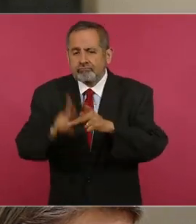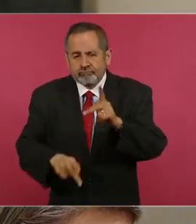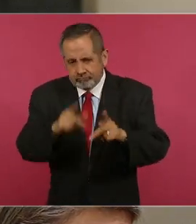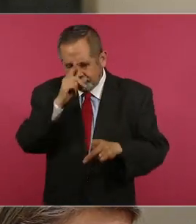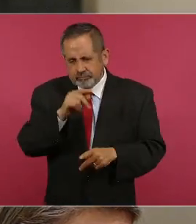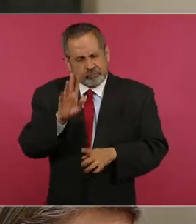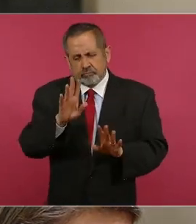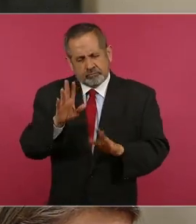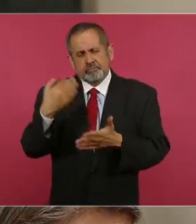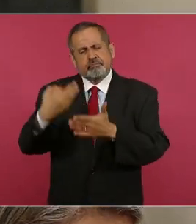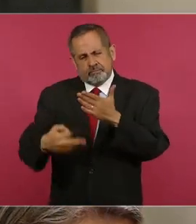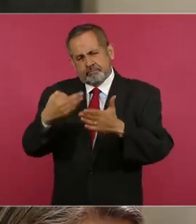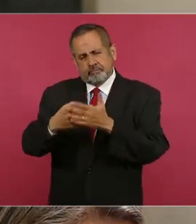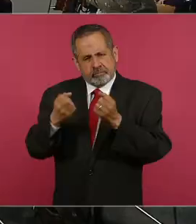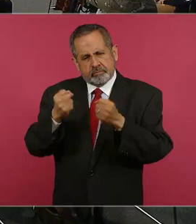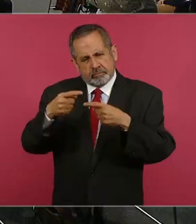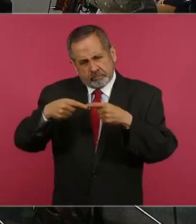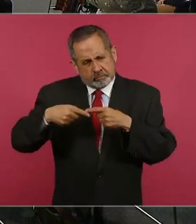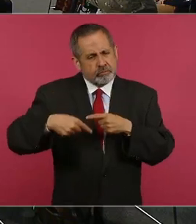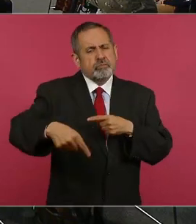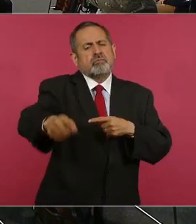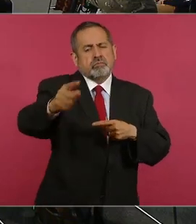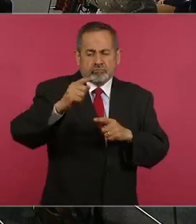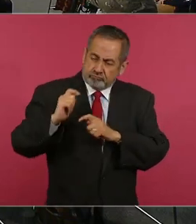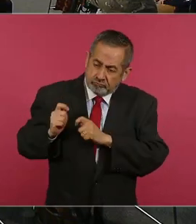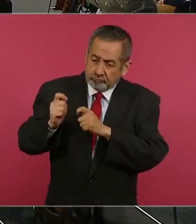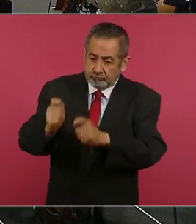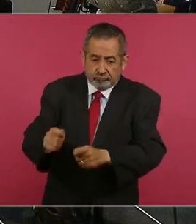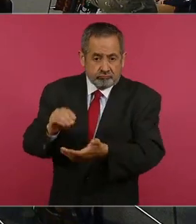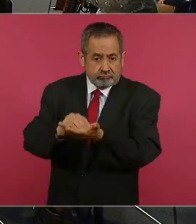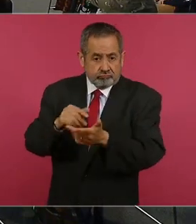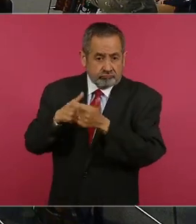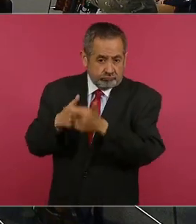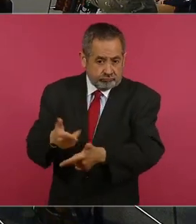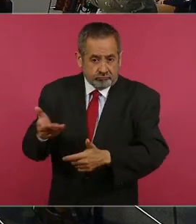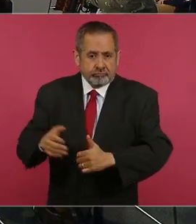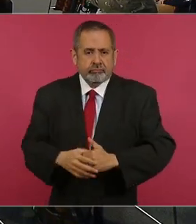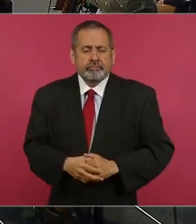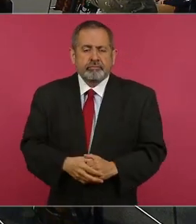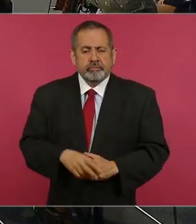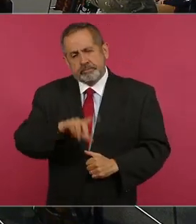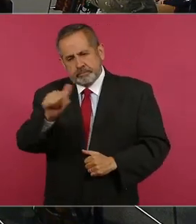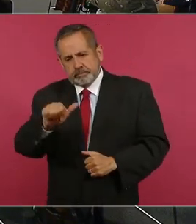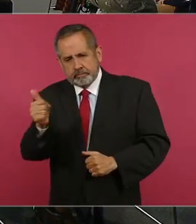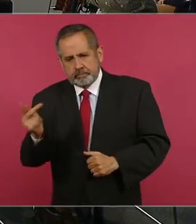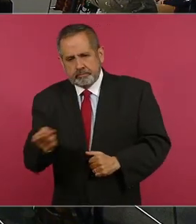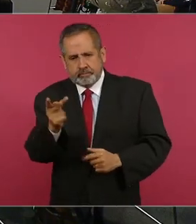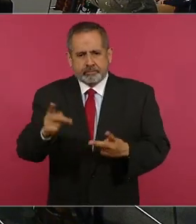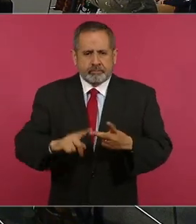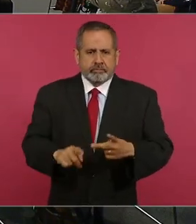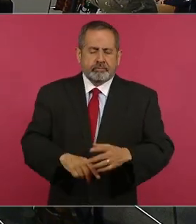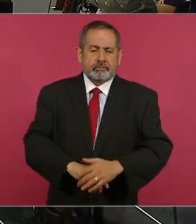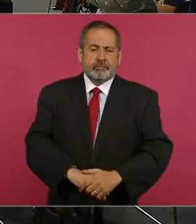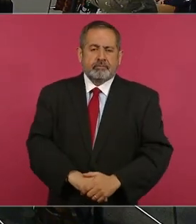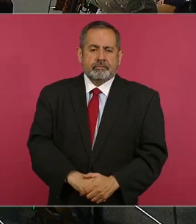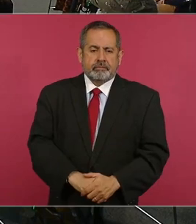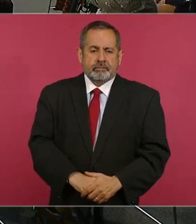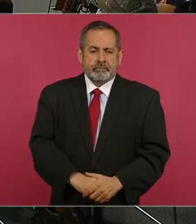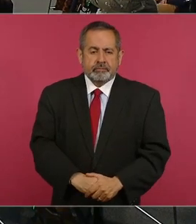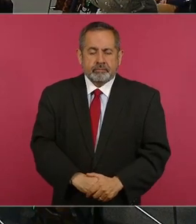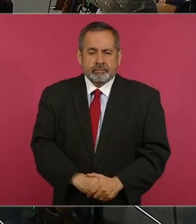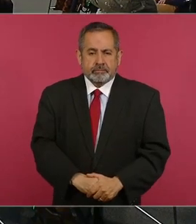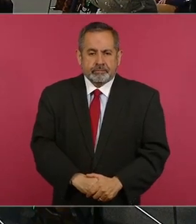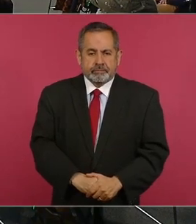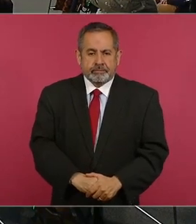largo, largo camino por recorrer. Y si me permite, otra pregunta. Bueno, pues